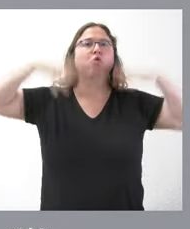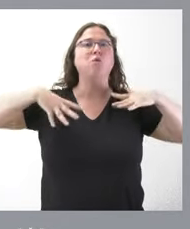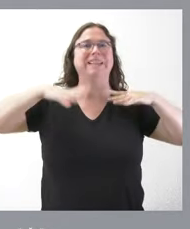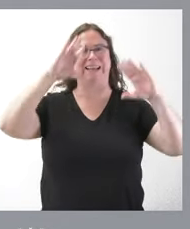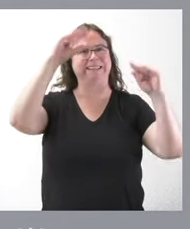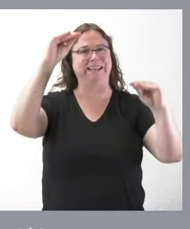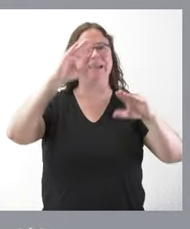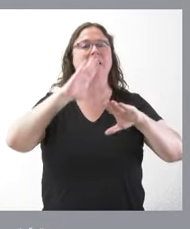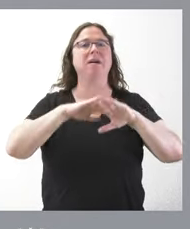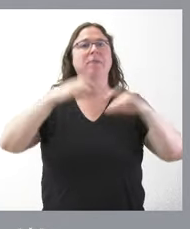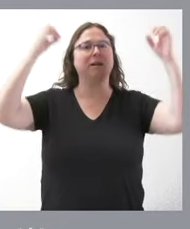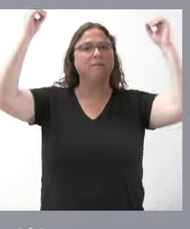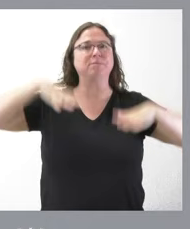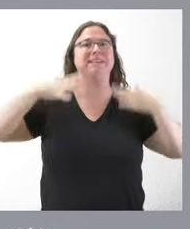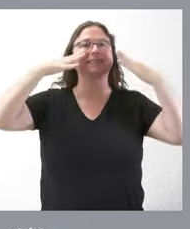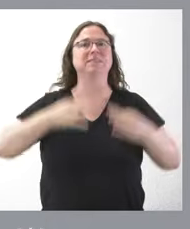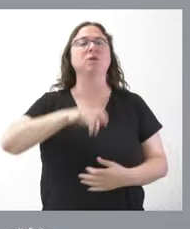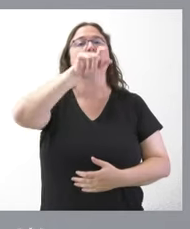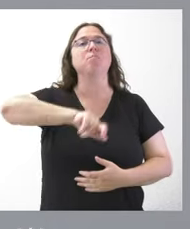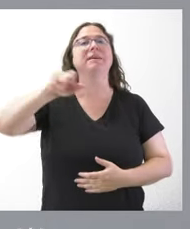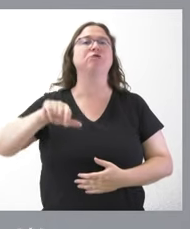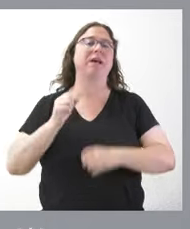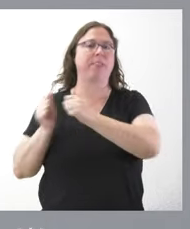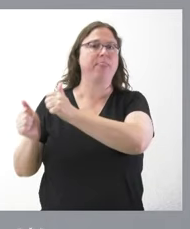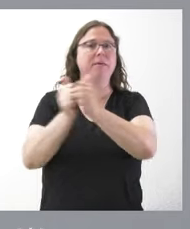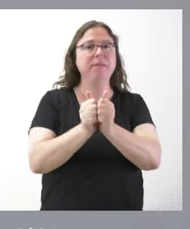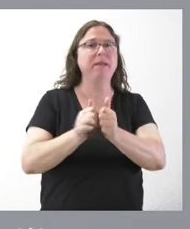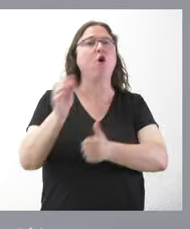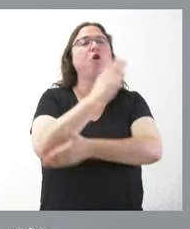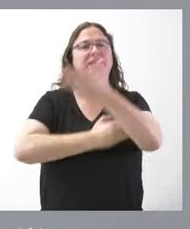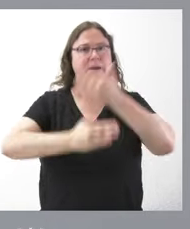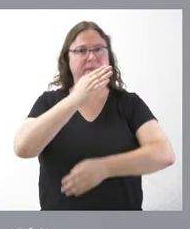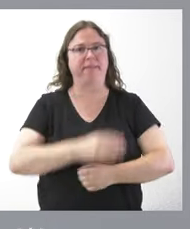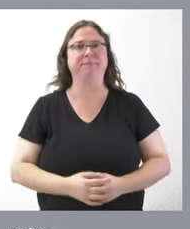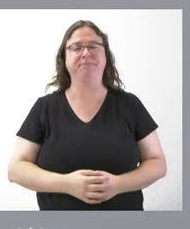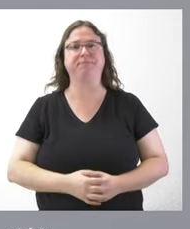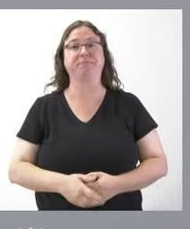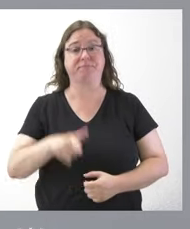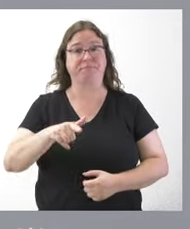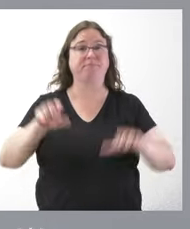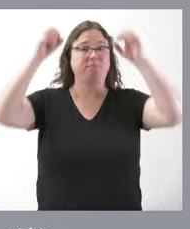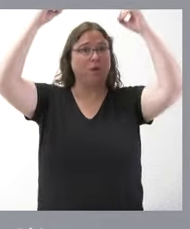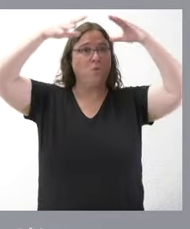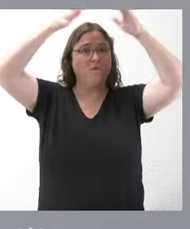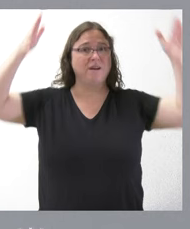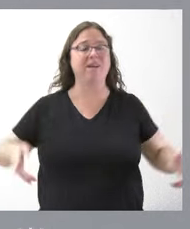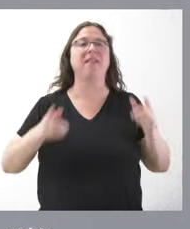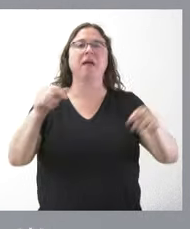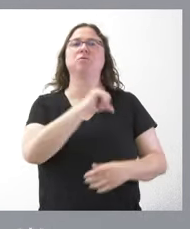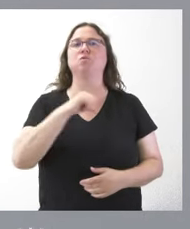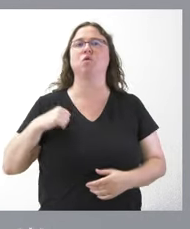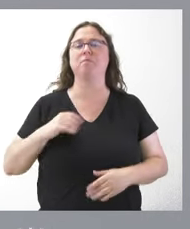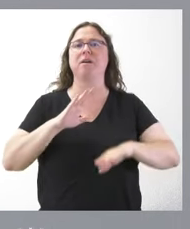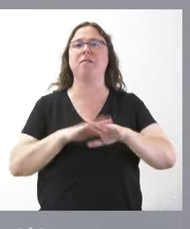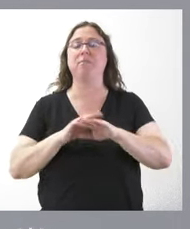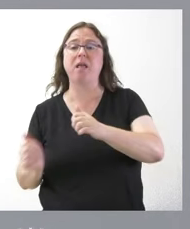permitir un aseo seguro y autónomo de las personas dependientes o con discapacidad. Este producto fomenta la autonomía de estos colectivos, reduce la